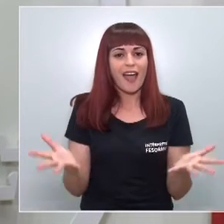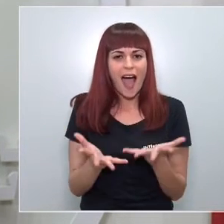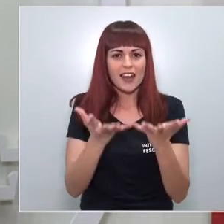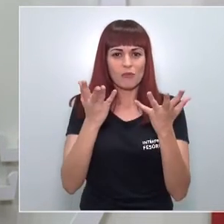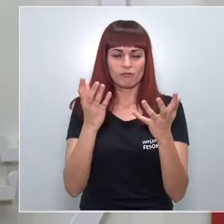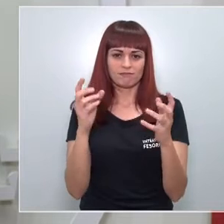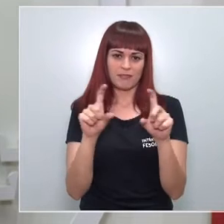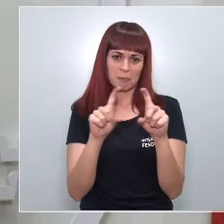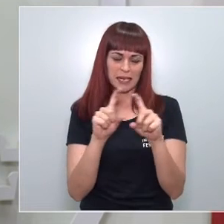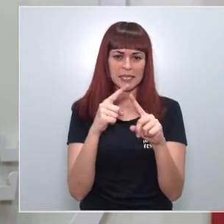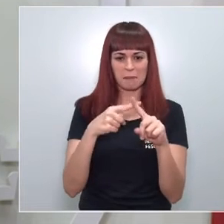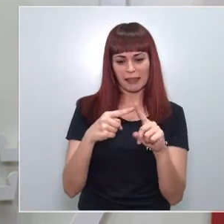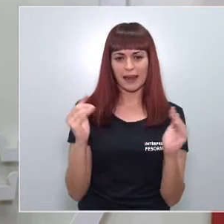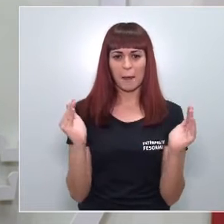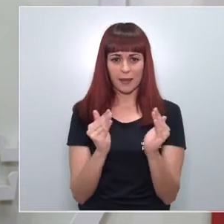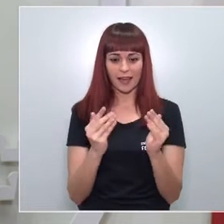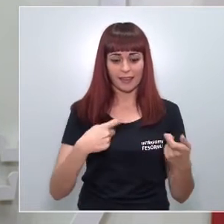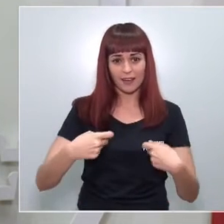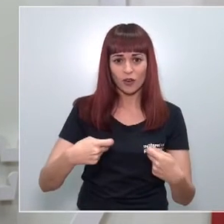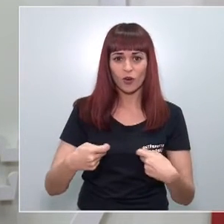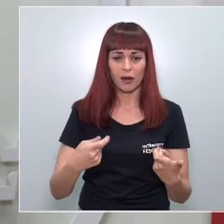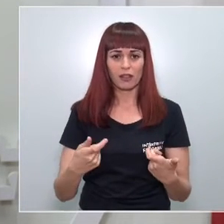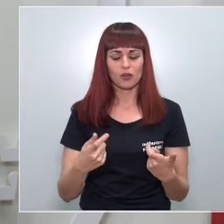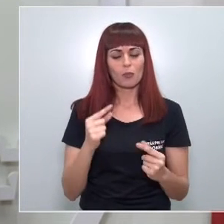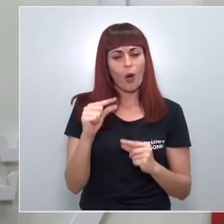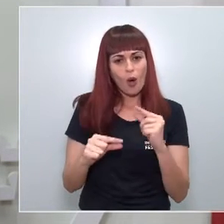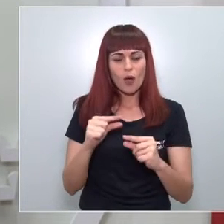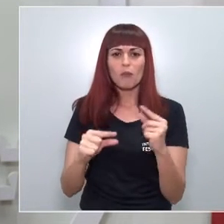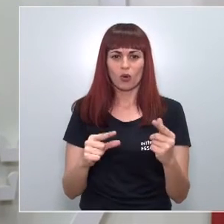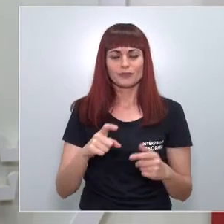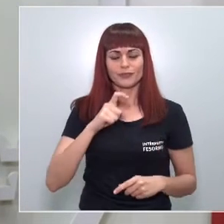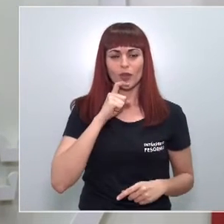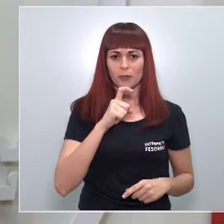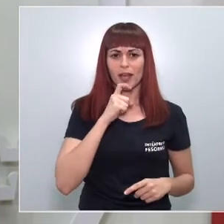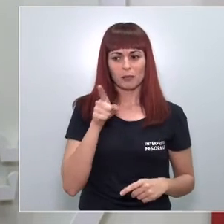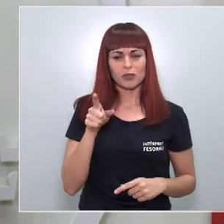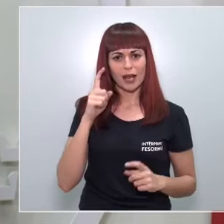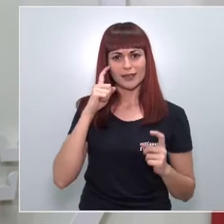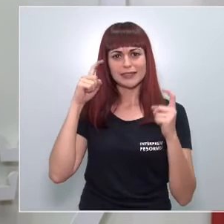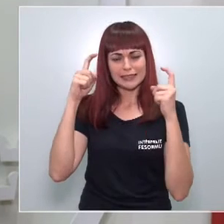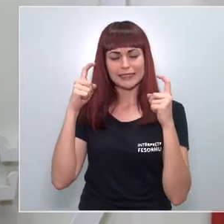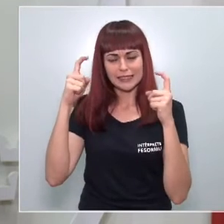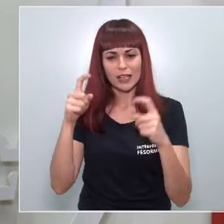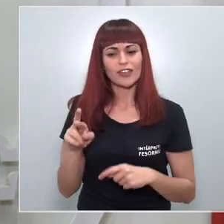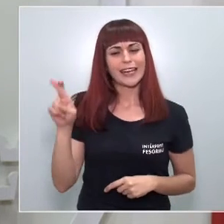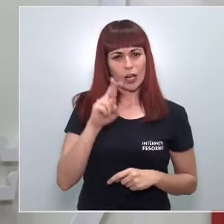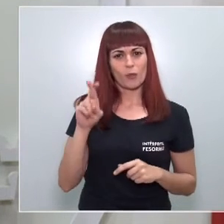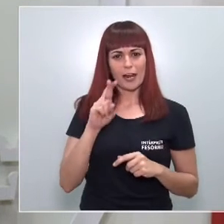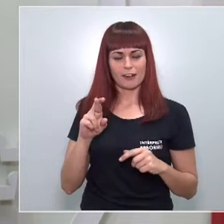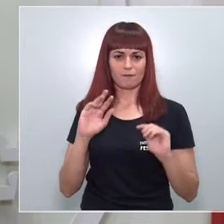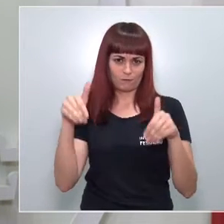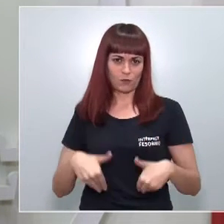comercios y empresas que poco a poco y a pesar de todas las complicaciones están tratando de recuperar su actividad